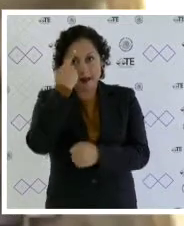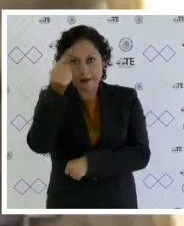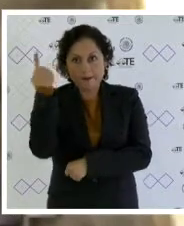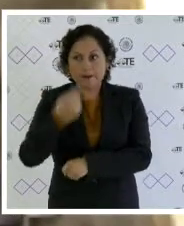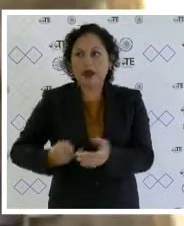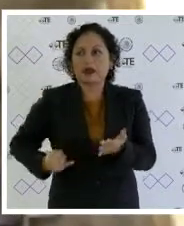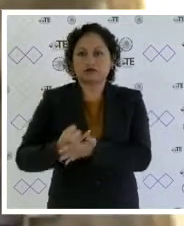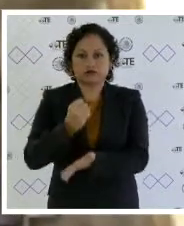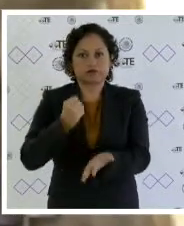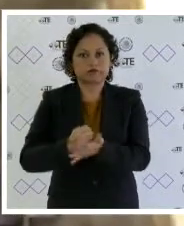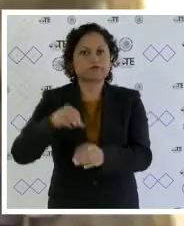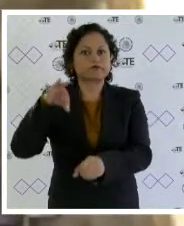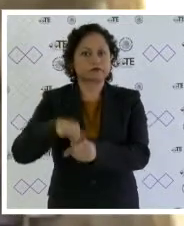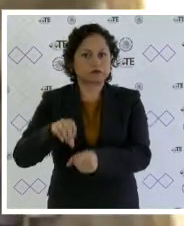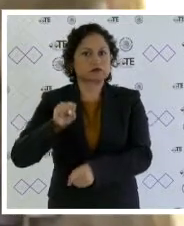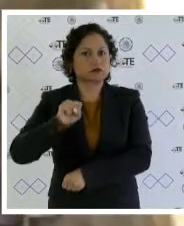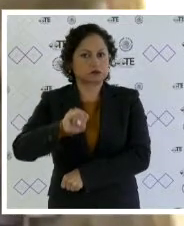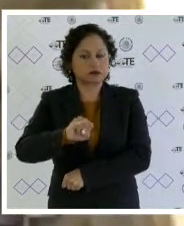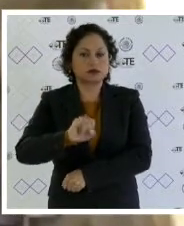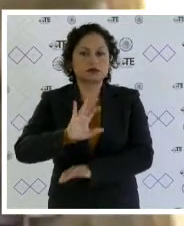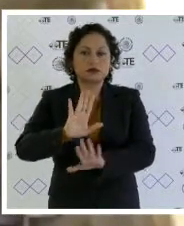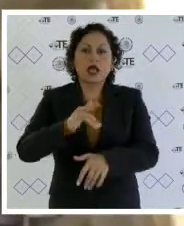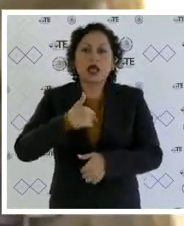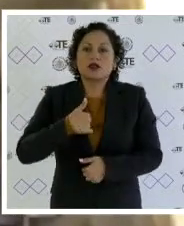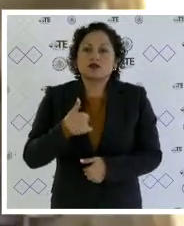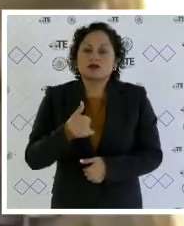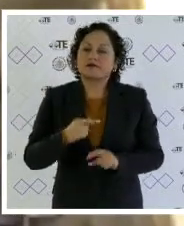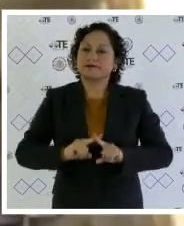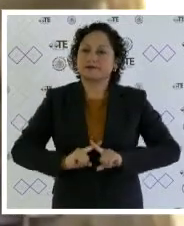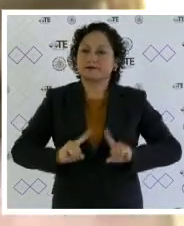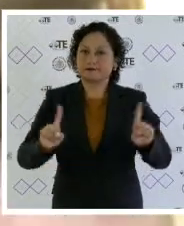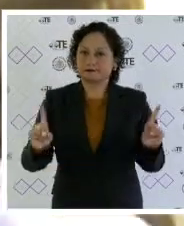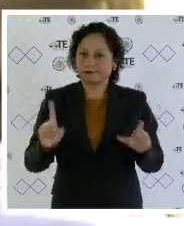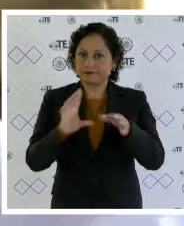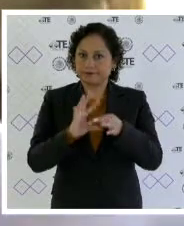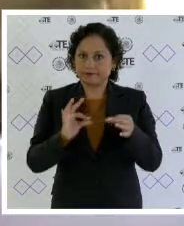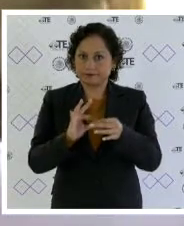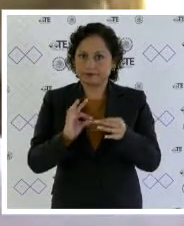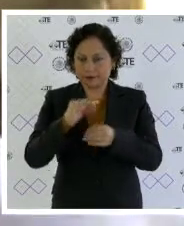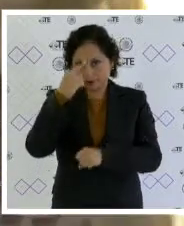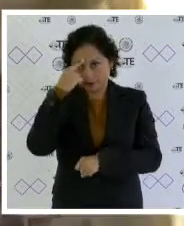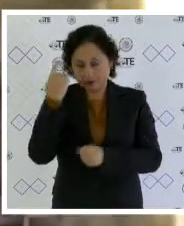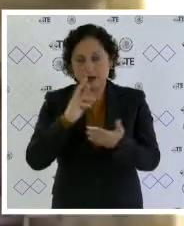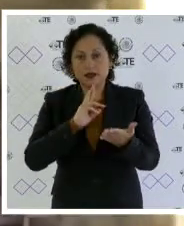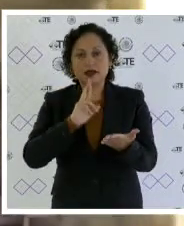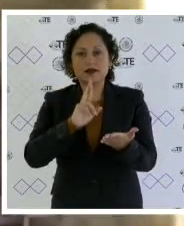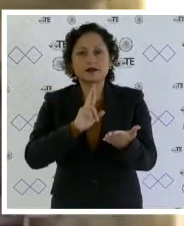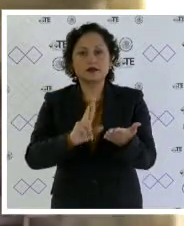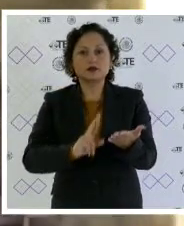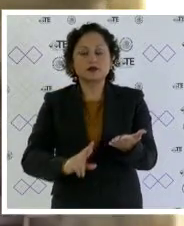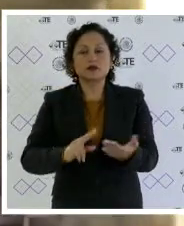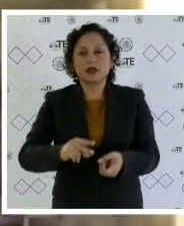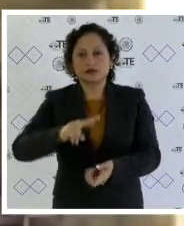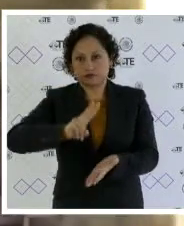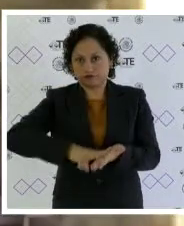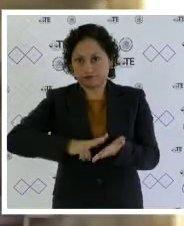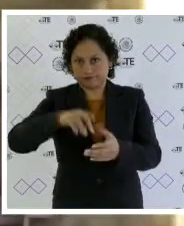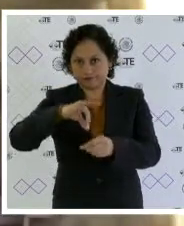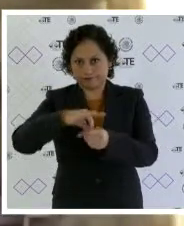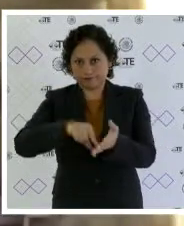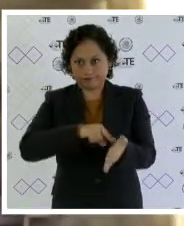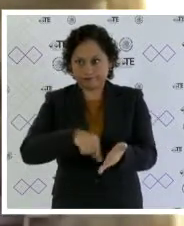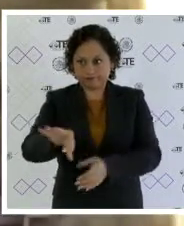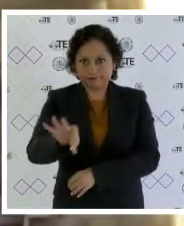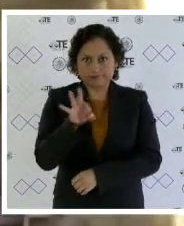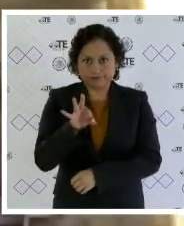yo estaría distintiendo llegando a una conclusión diferente para efecto de los resultados es decir de declarar la validez de la elección para